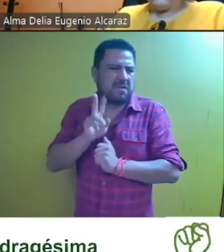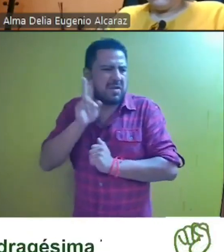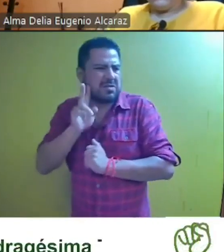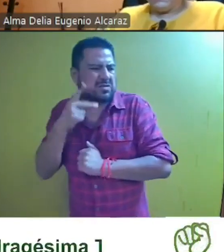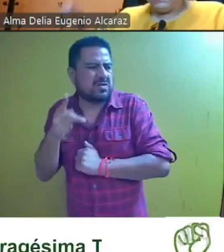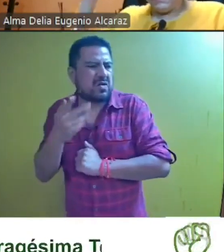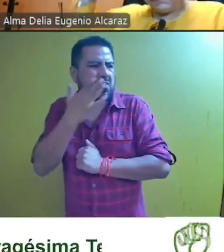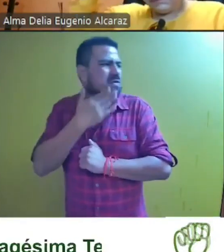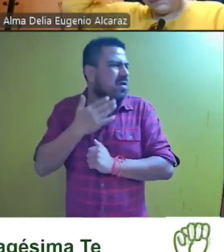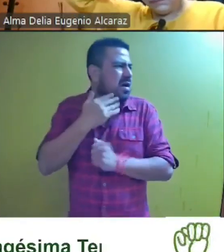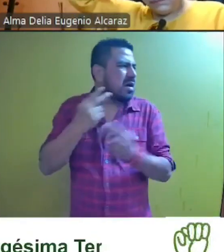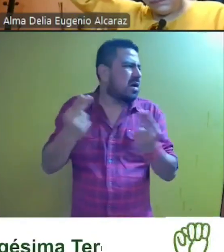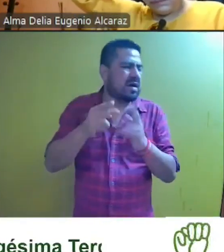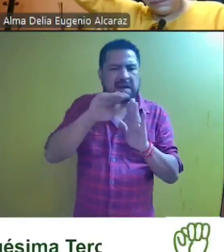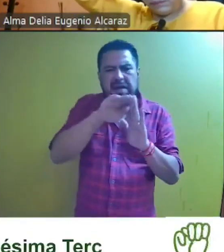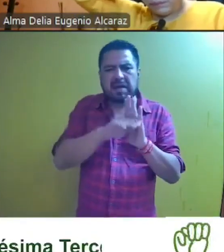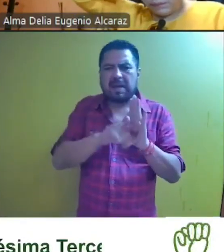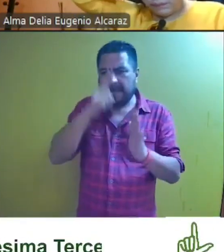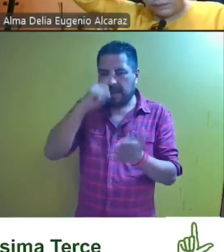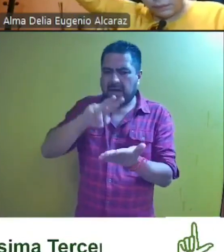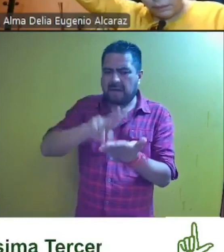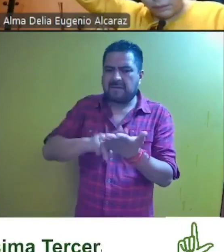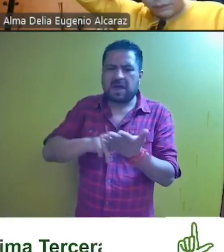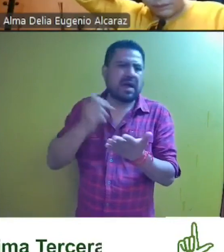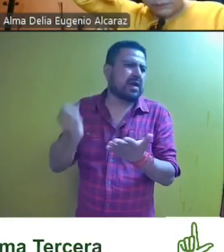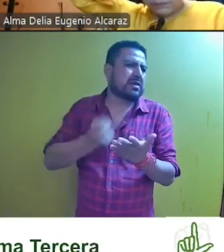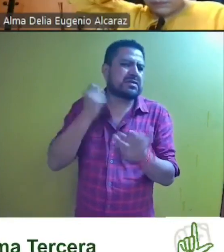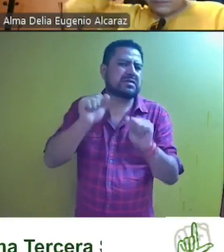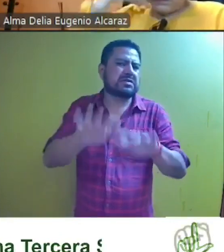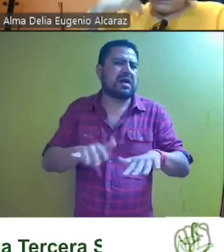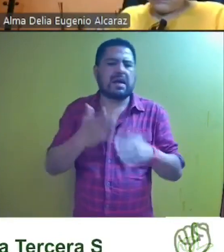que no reúne los requisitos formales para la validez de un acta de asamblea